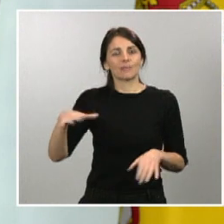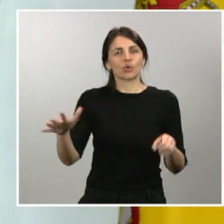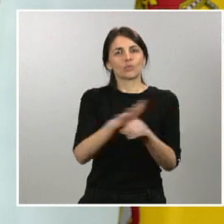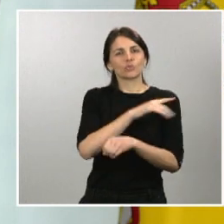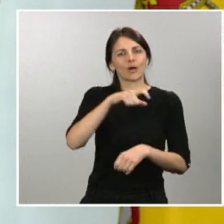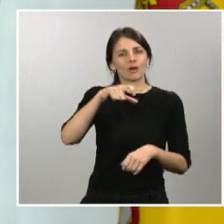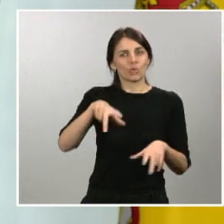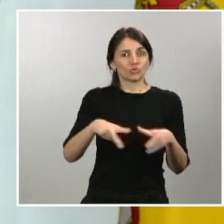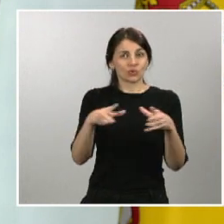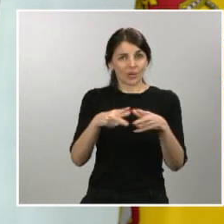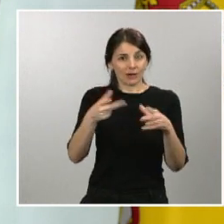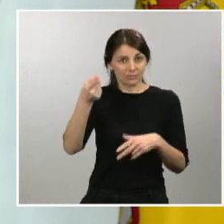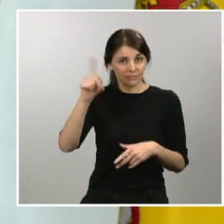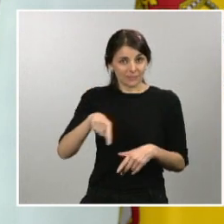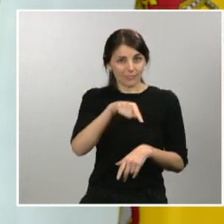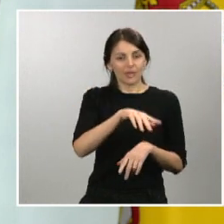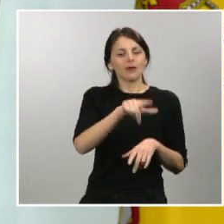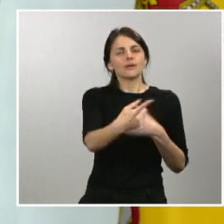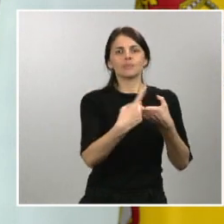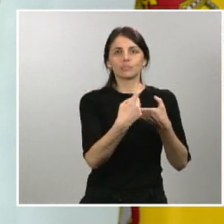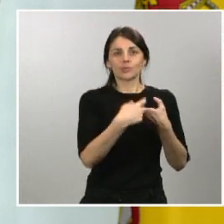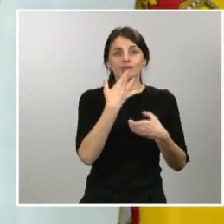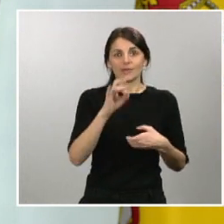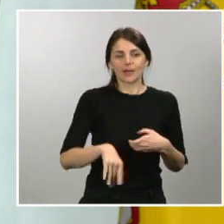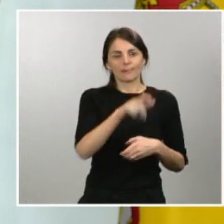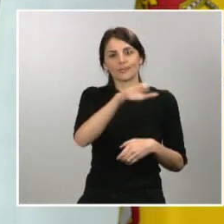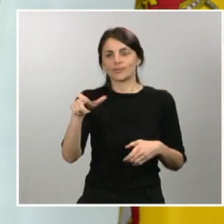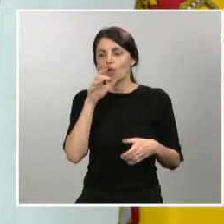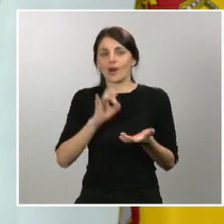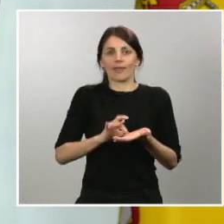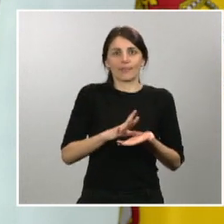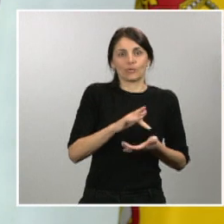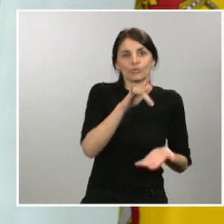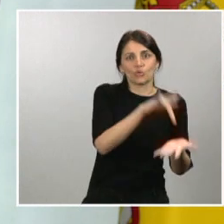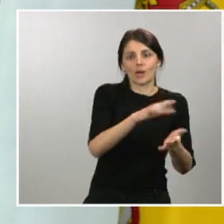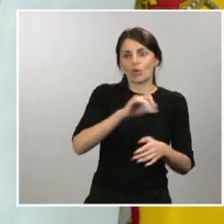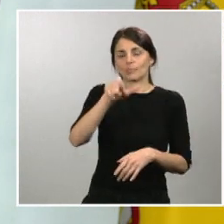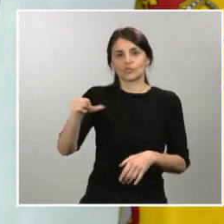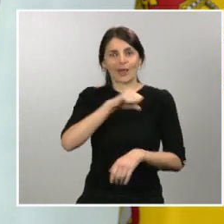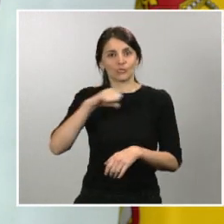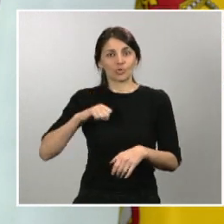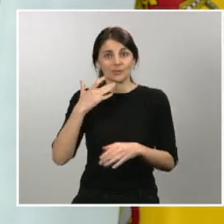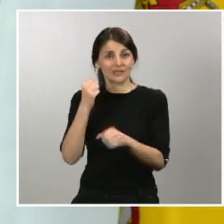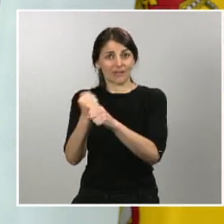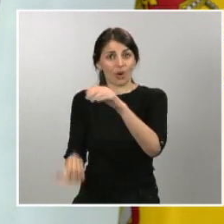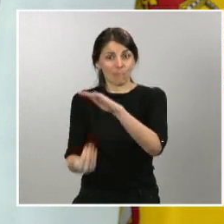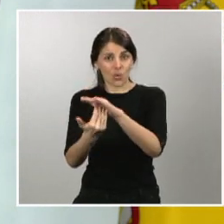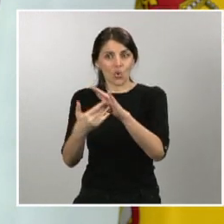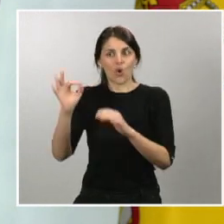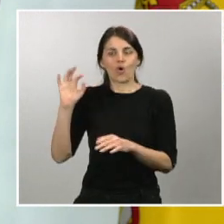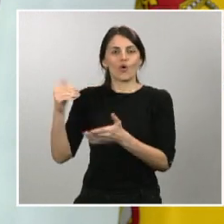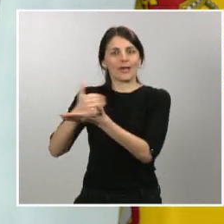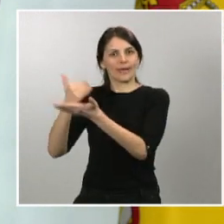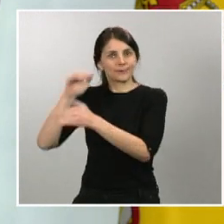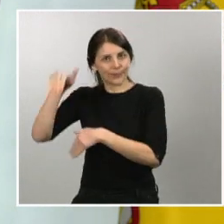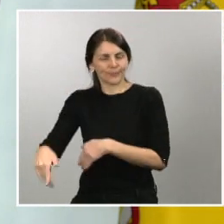puedan acogerse a él los trabajadores afectados por despidos y los autónomos que hayan cesado su actividad o hayan visto reducida su facturación